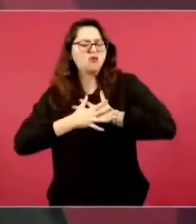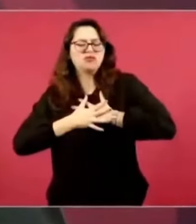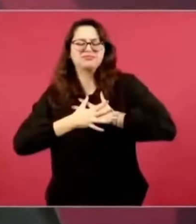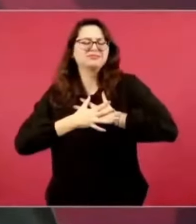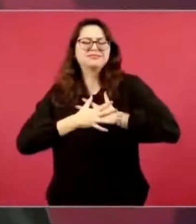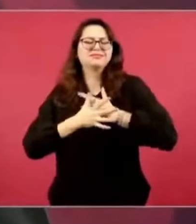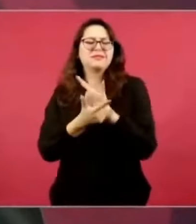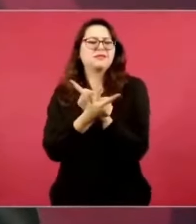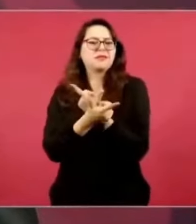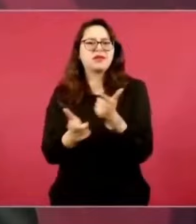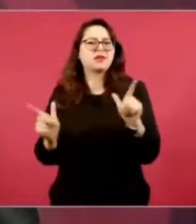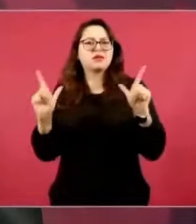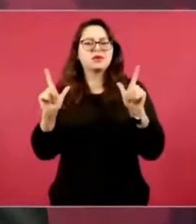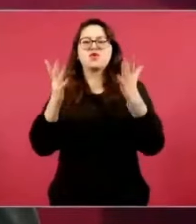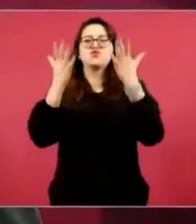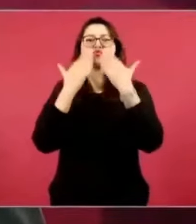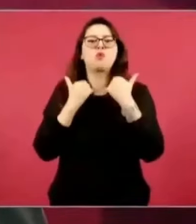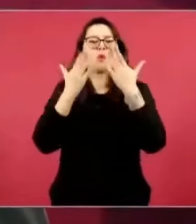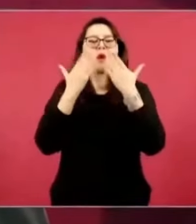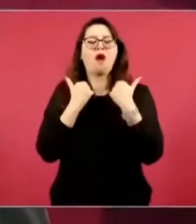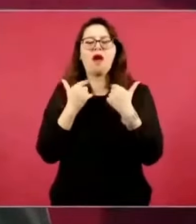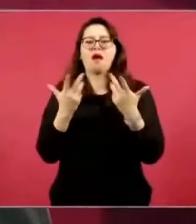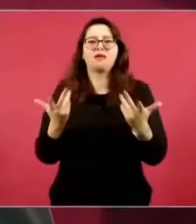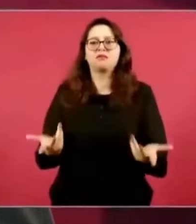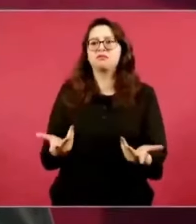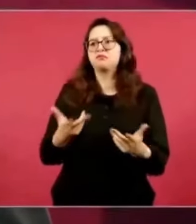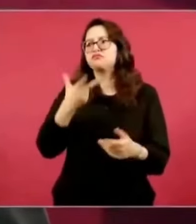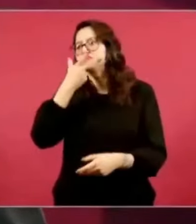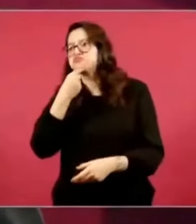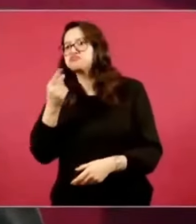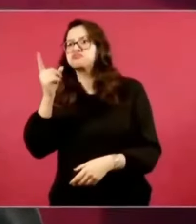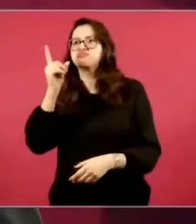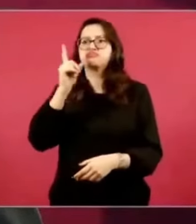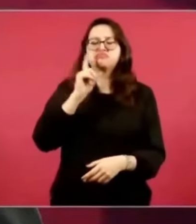de todo. Es como la libertad.